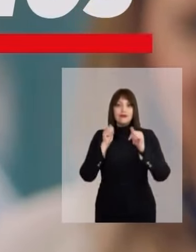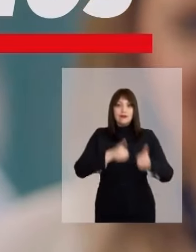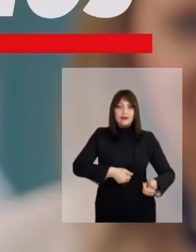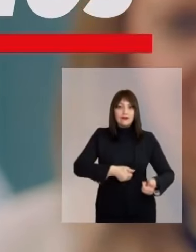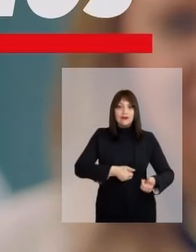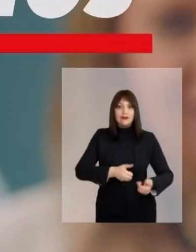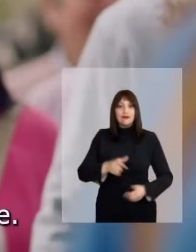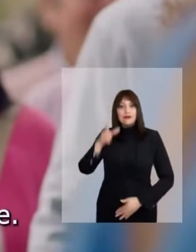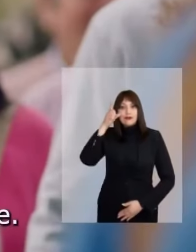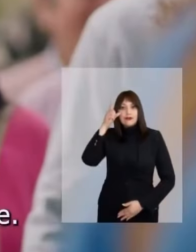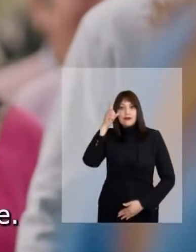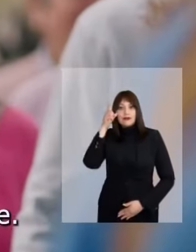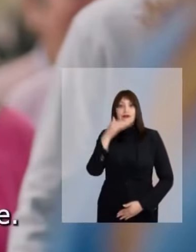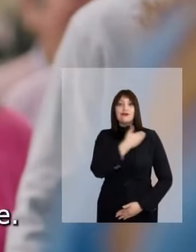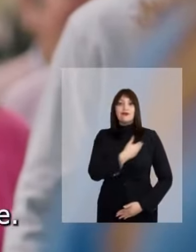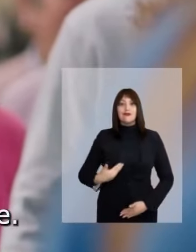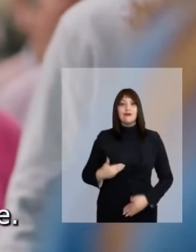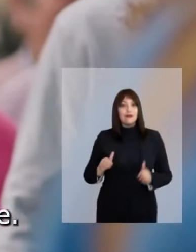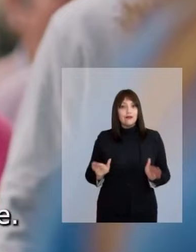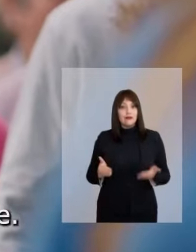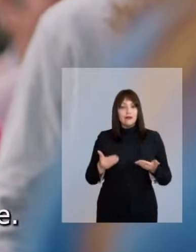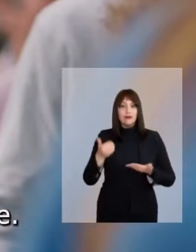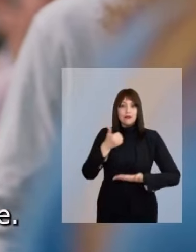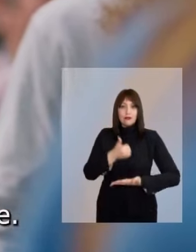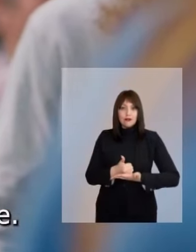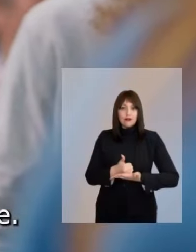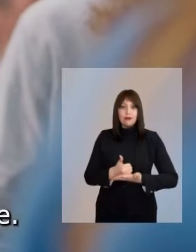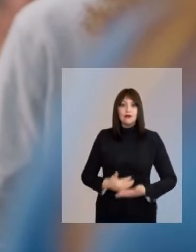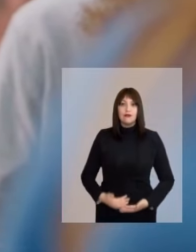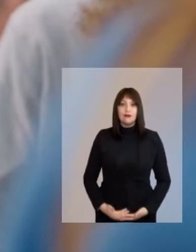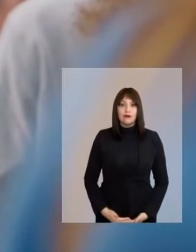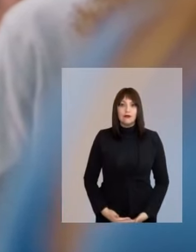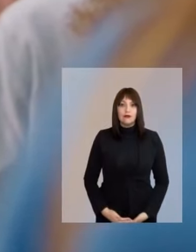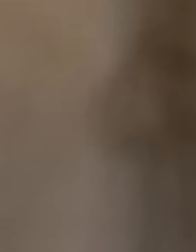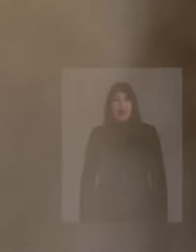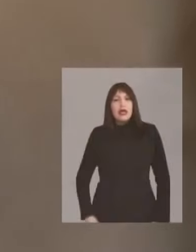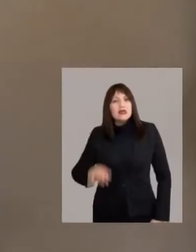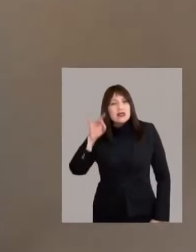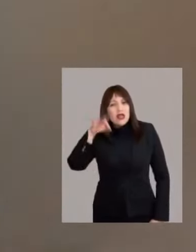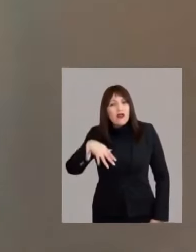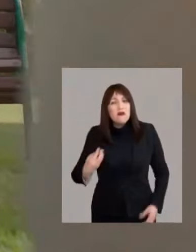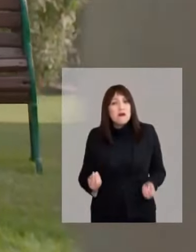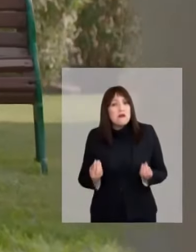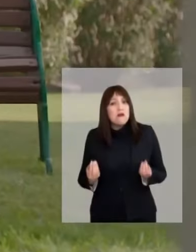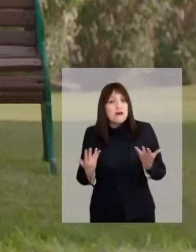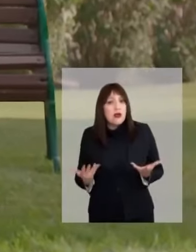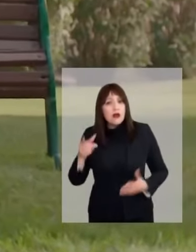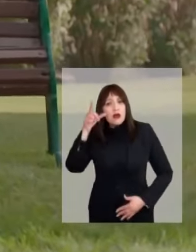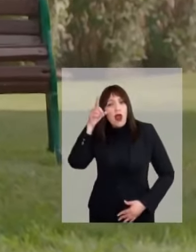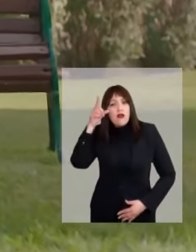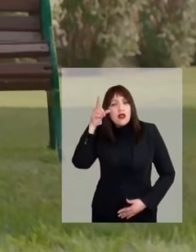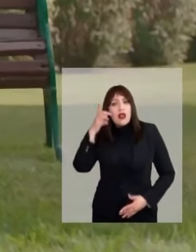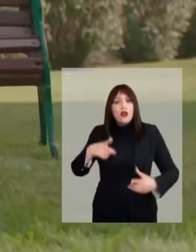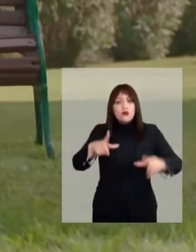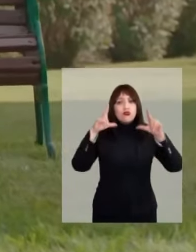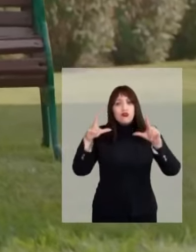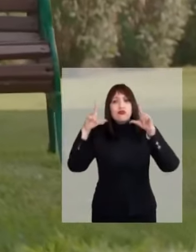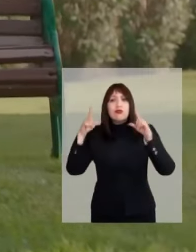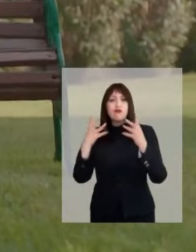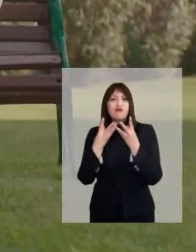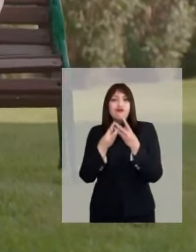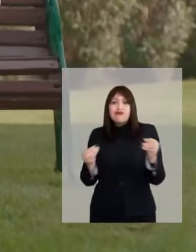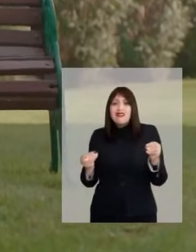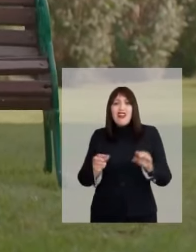Unidos ganamos. Lavín, el presidente con espíritu de alcalde. Es que ¿sabés lo que me pasa con Lavín? Es que está en todo,